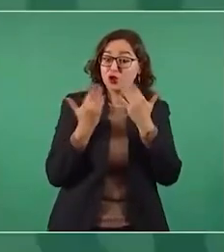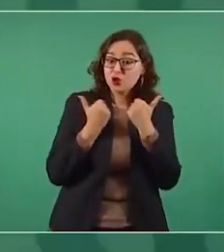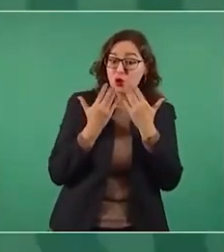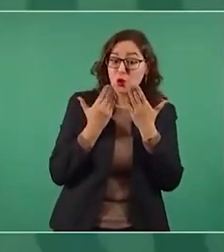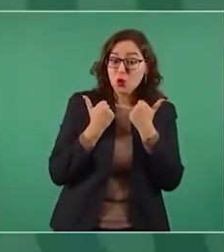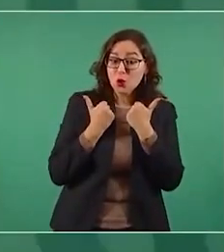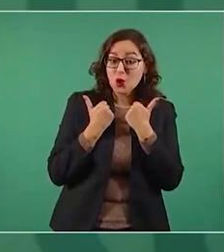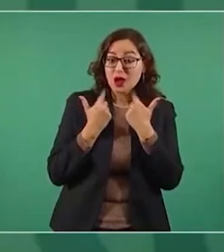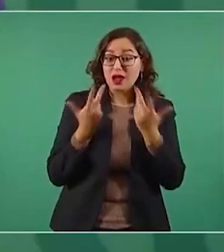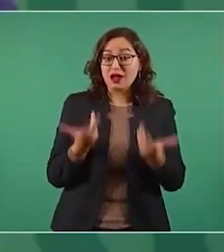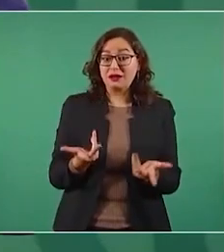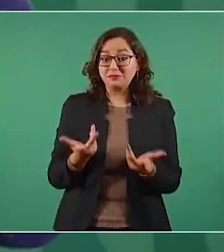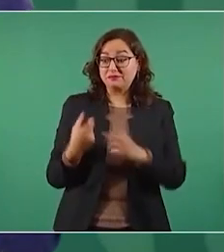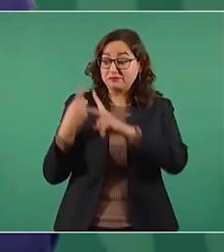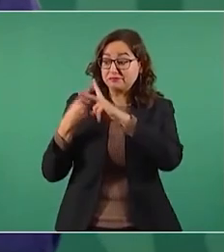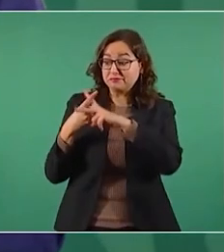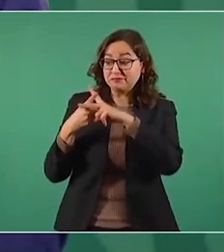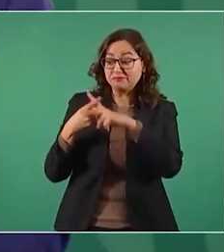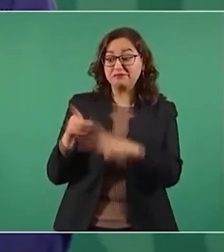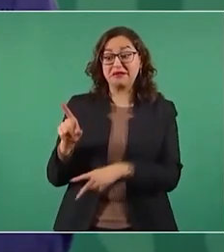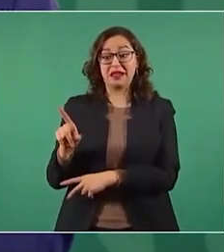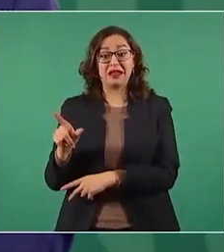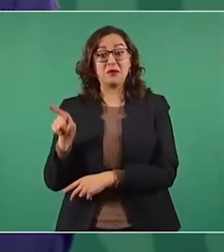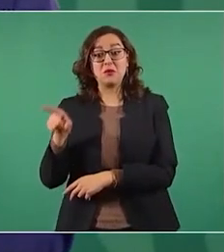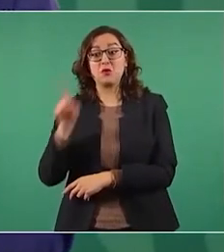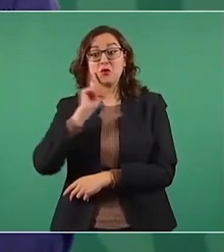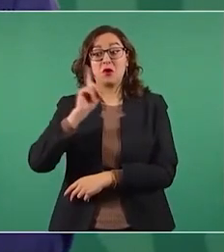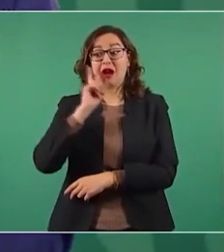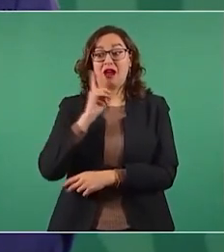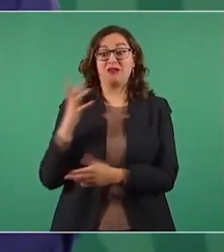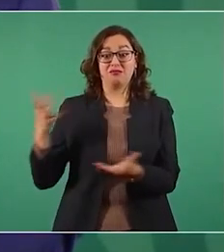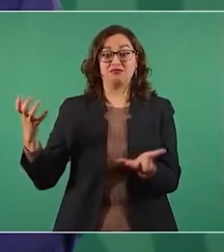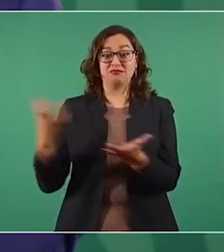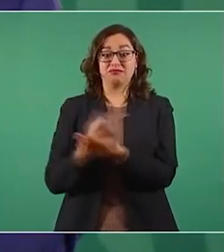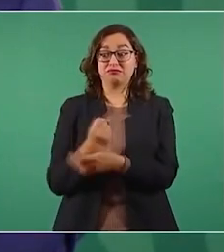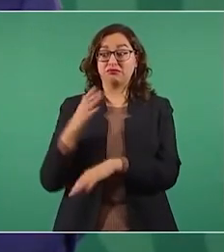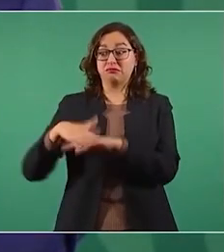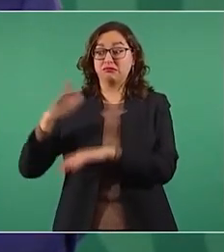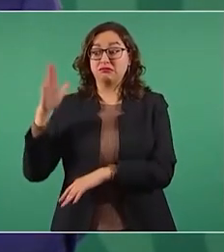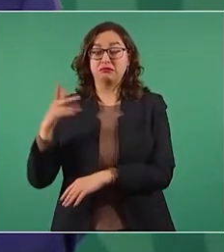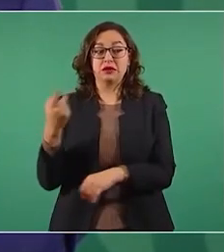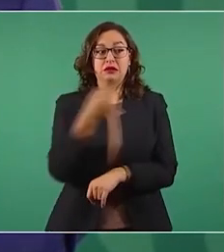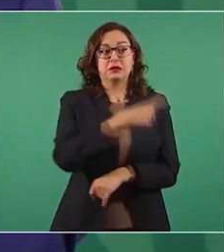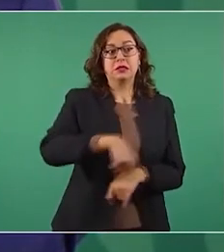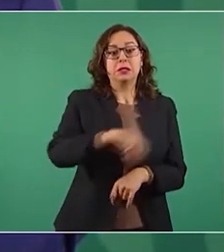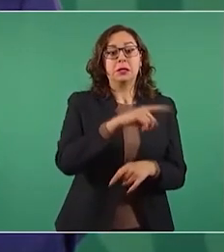sacó hasta más votos. Los mariachis callaron.